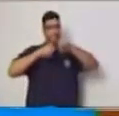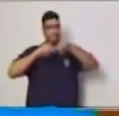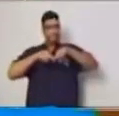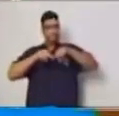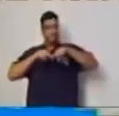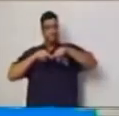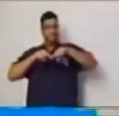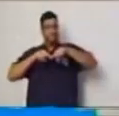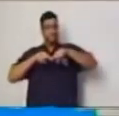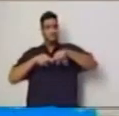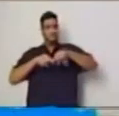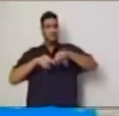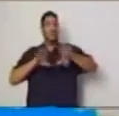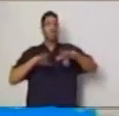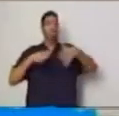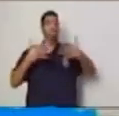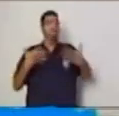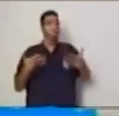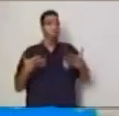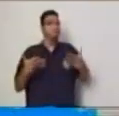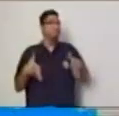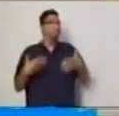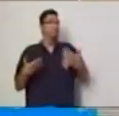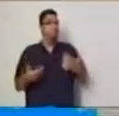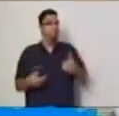es decir